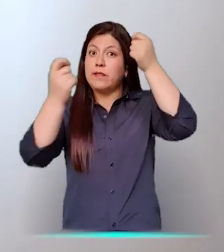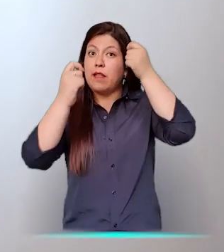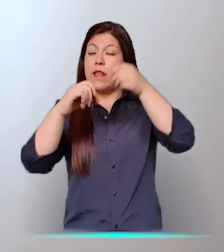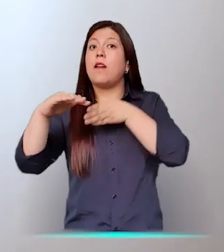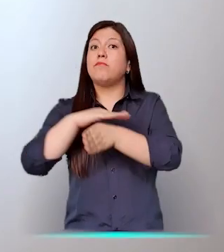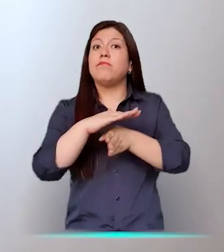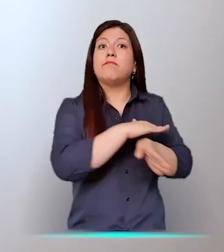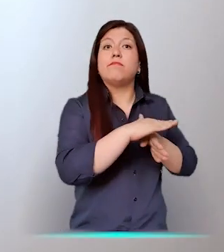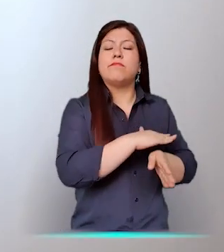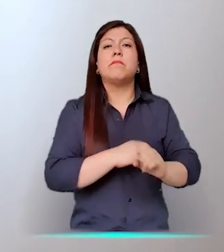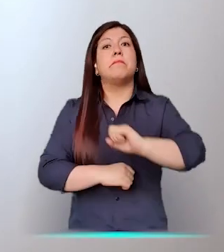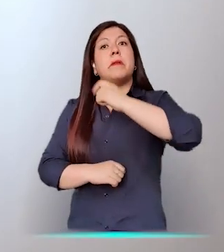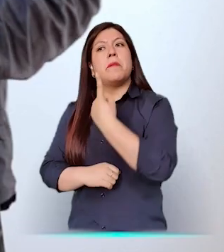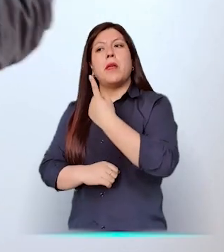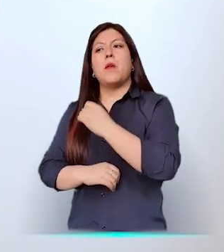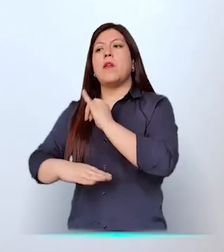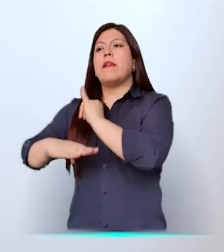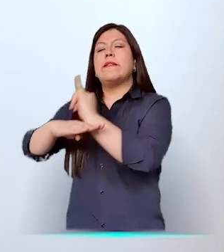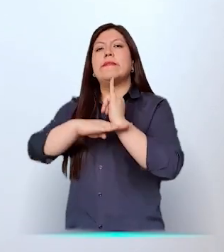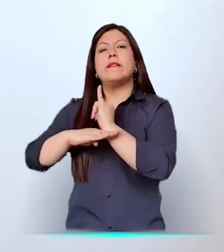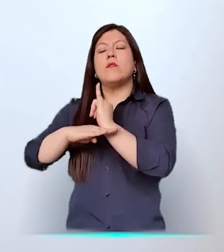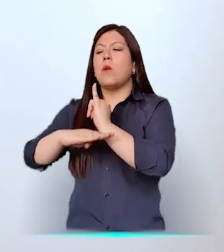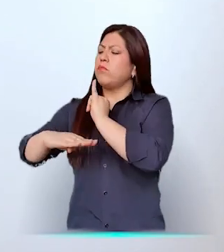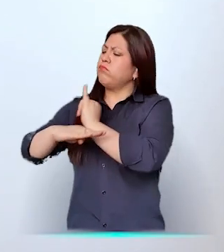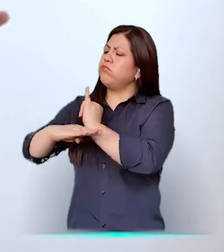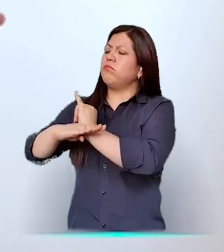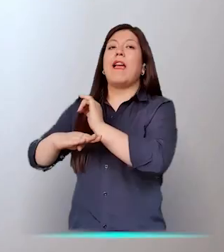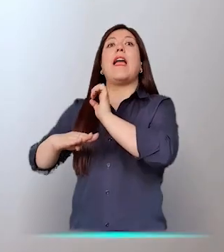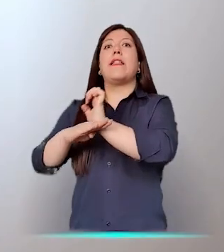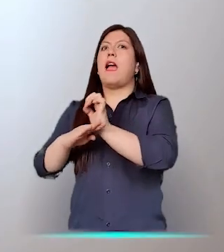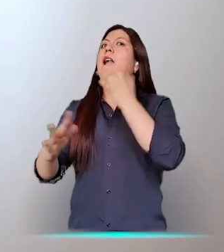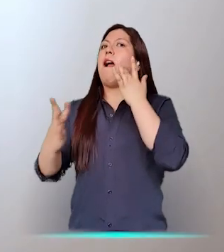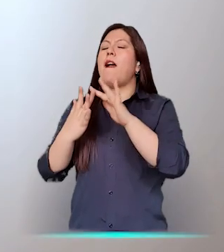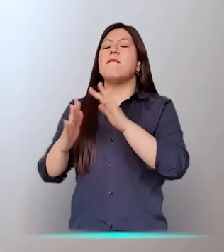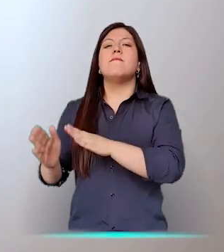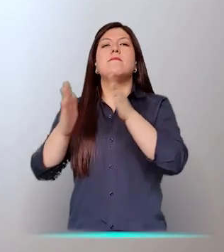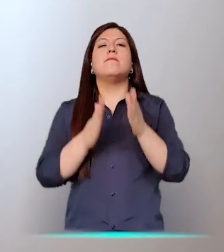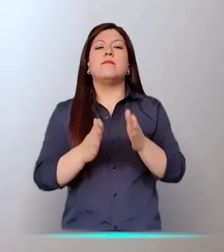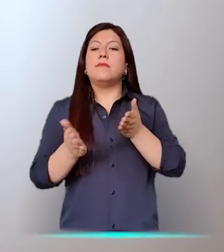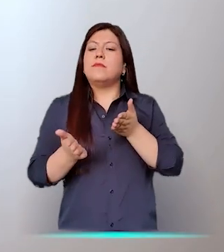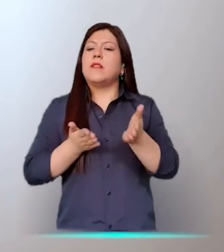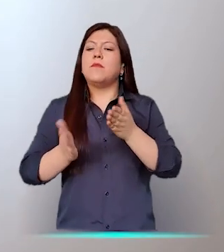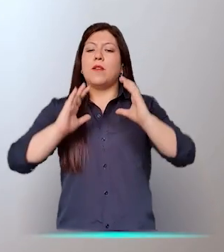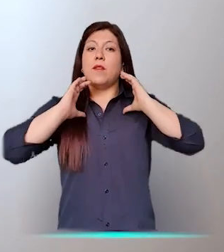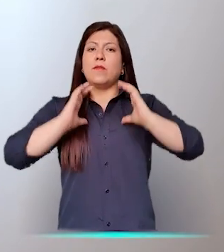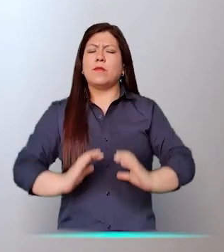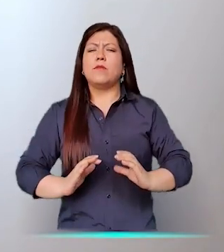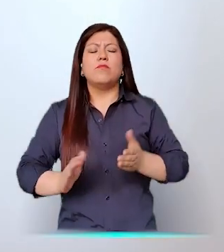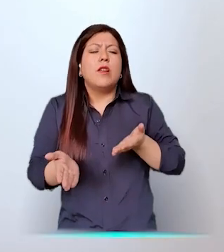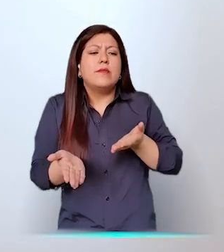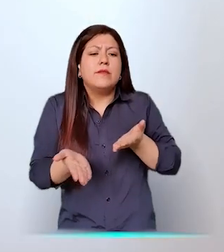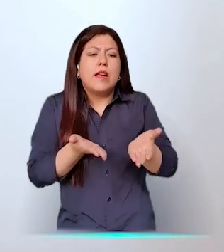La primera es institucional, o sea, todo lo referente a la entidad. La segunda es servicios ciudadanos,